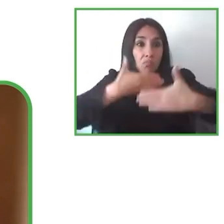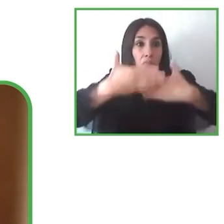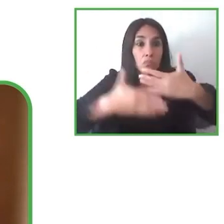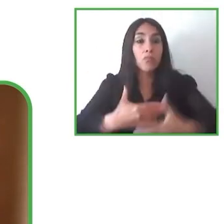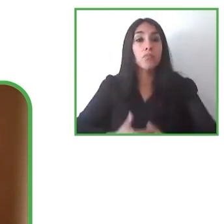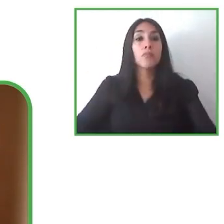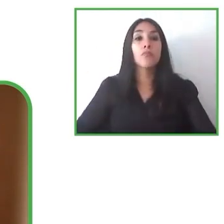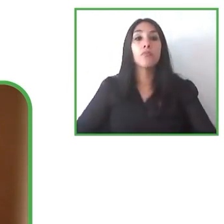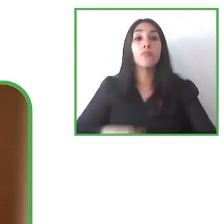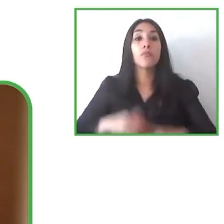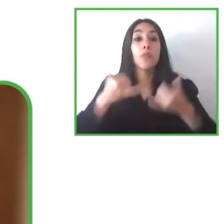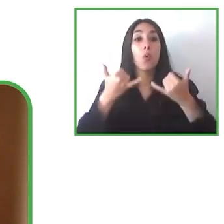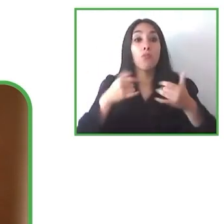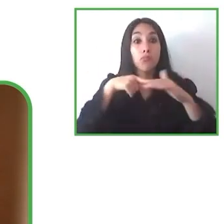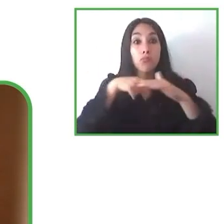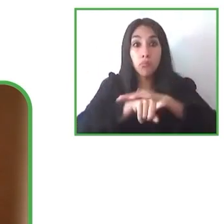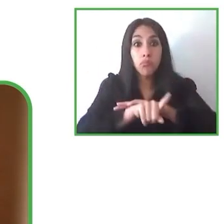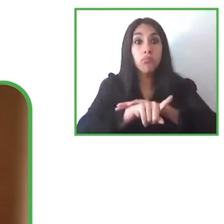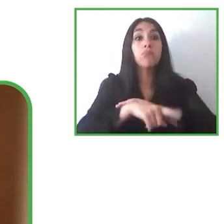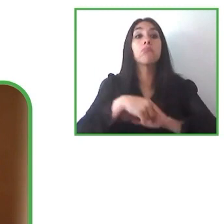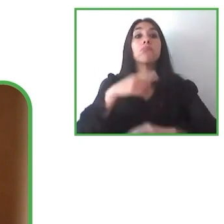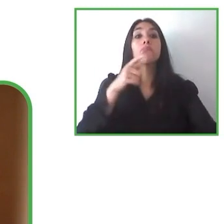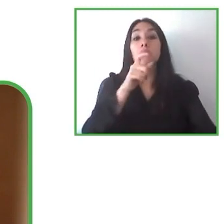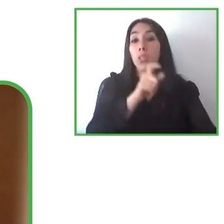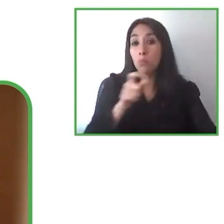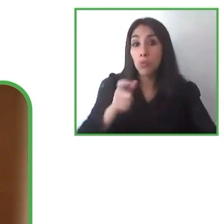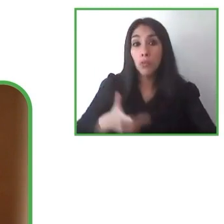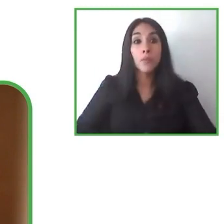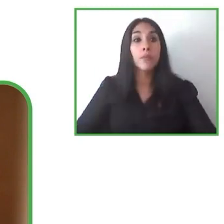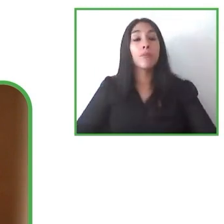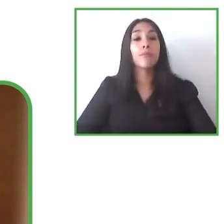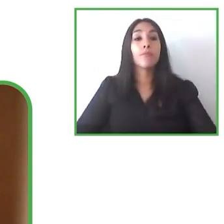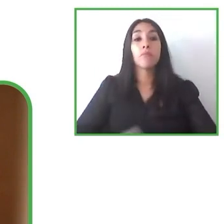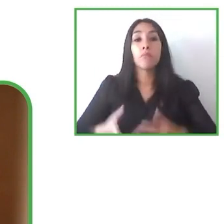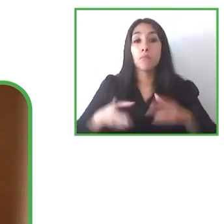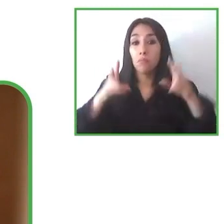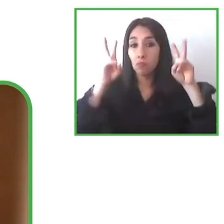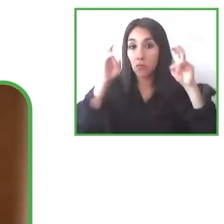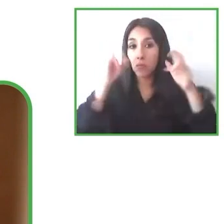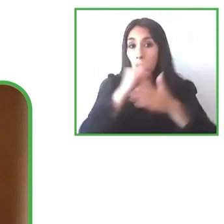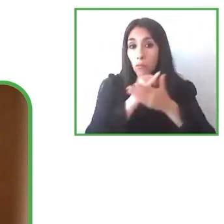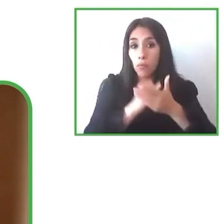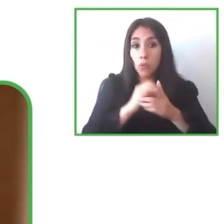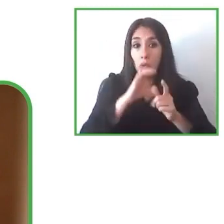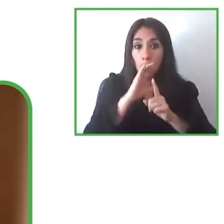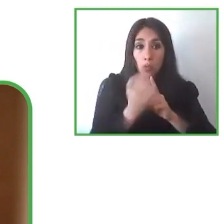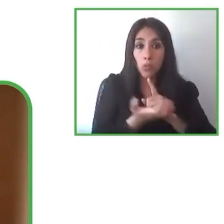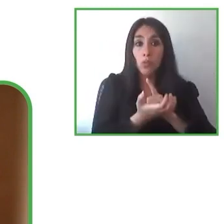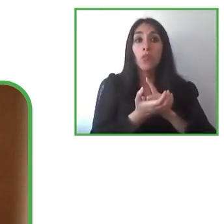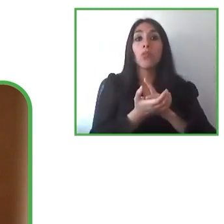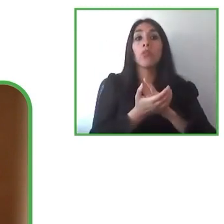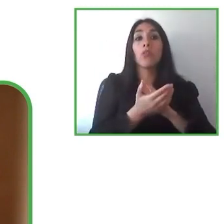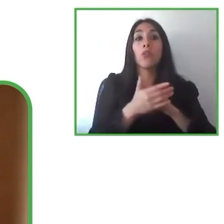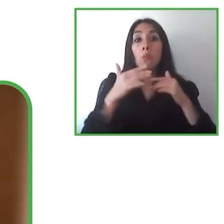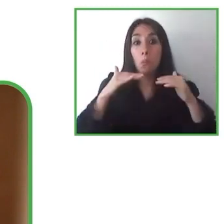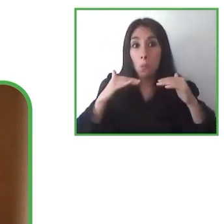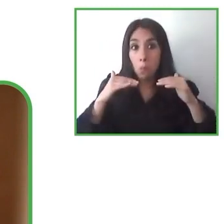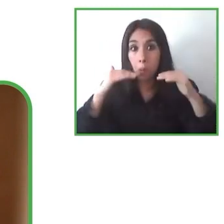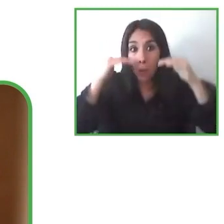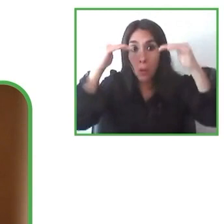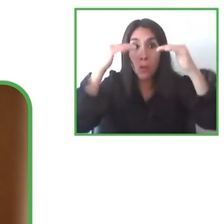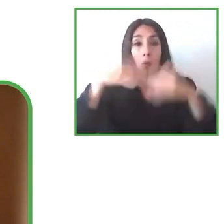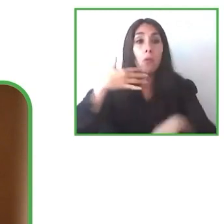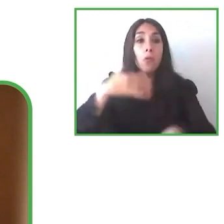cultura es un segundo escalón importante dicho eso por supuesto que siempre se